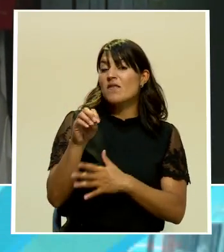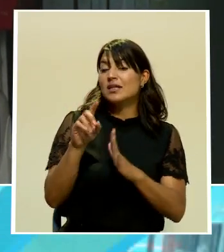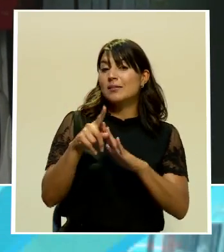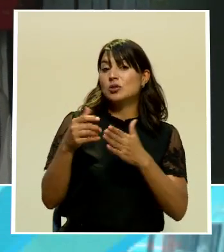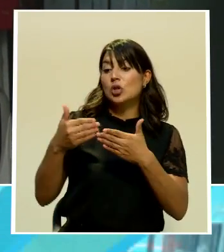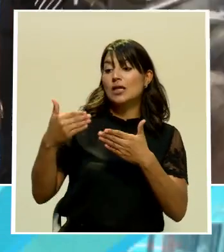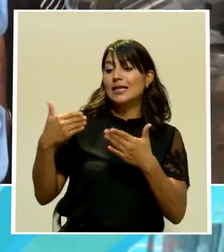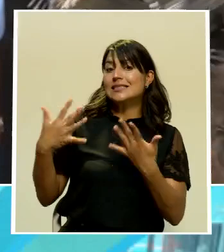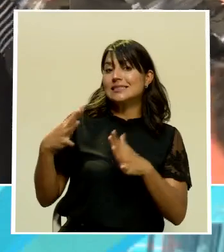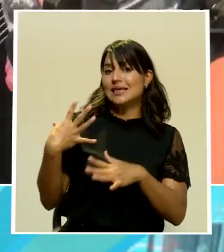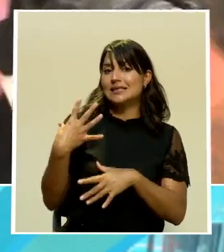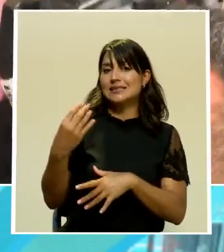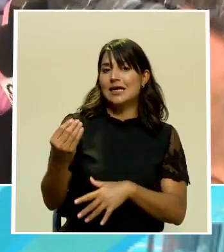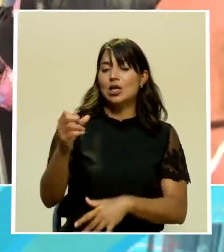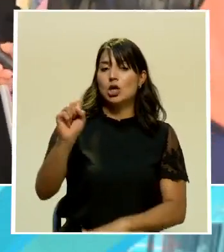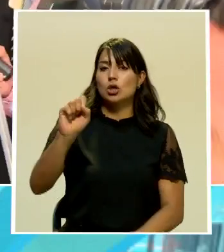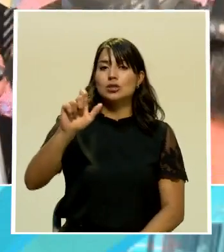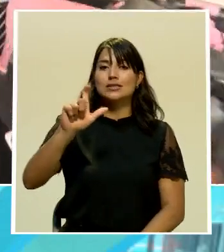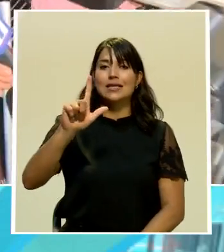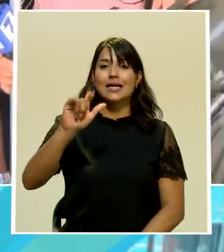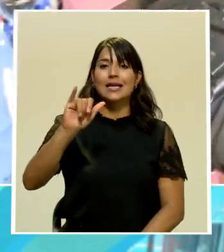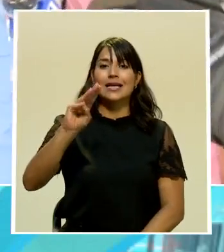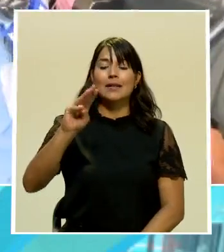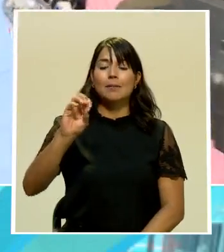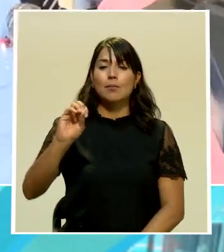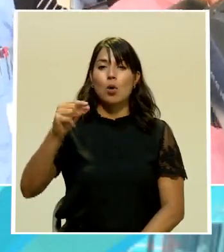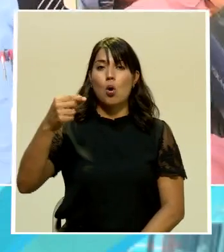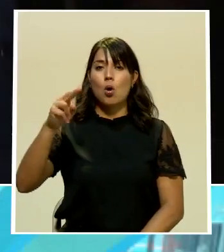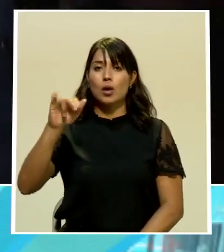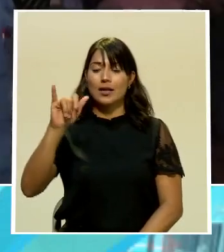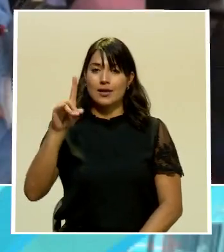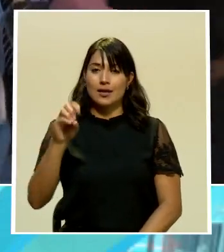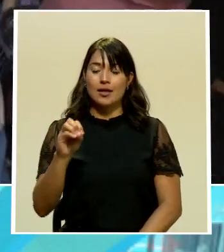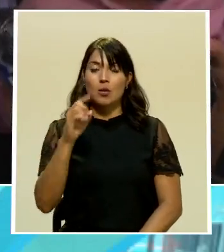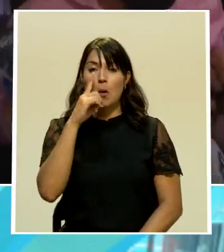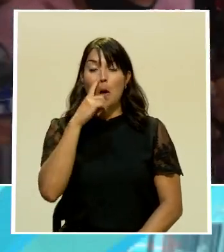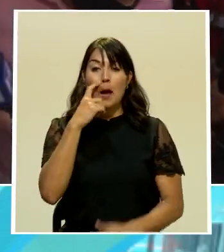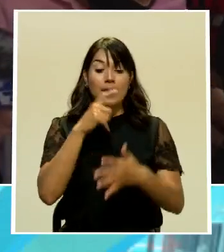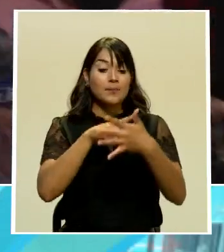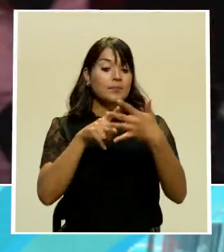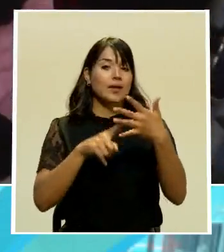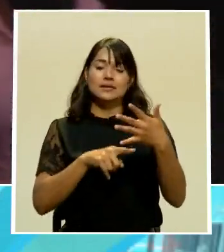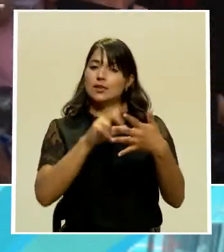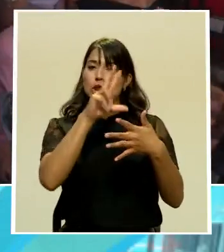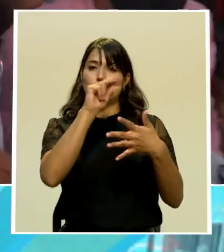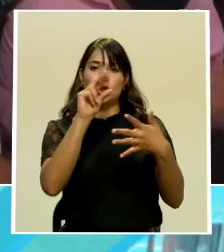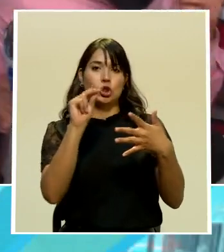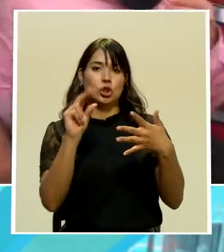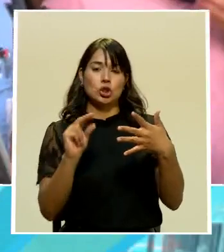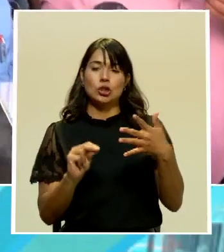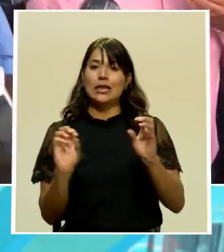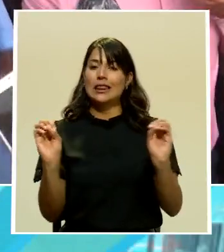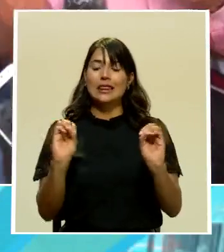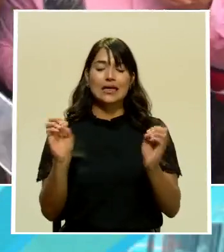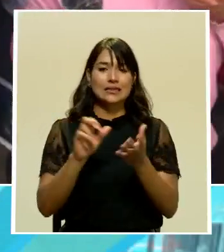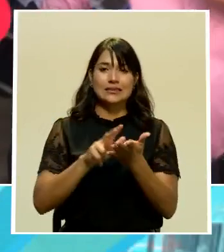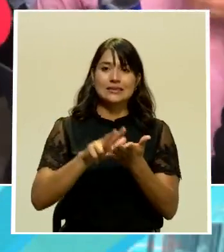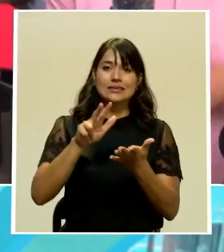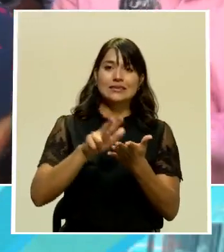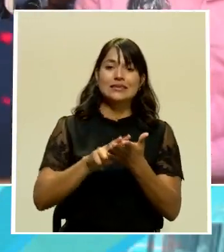se llevó a cabo en el juzgado penal del primer circuito judicial y confirmó tanto él como su abogado que la